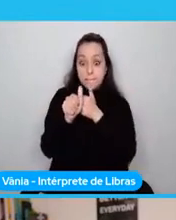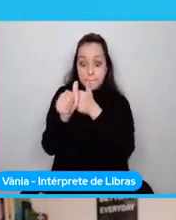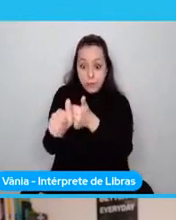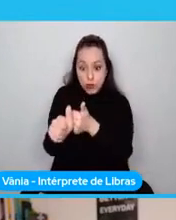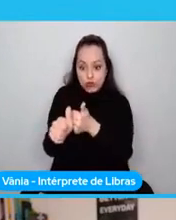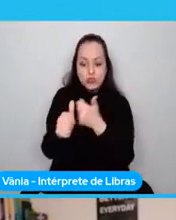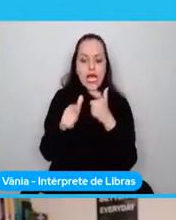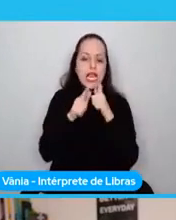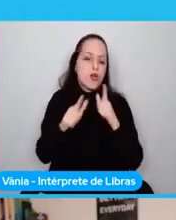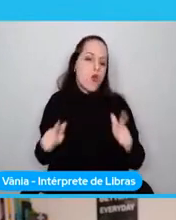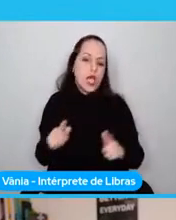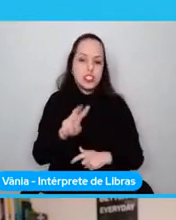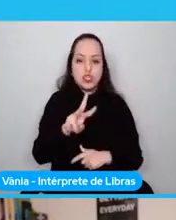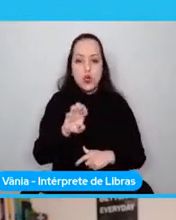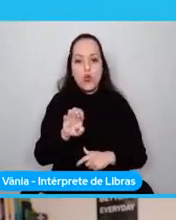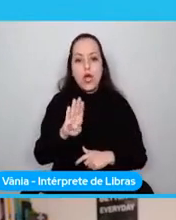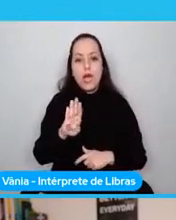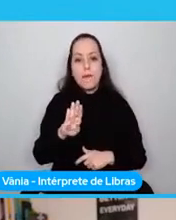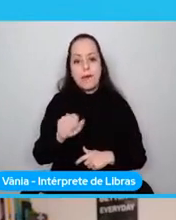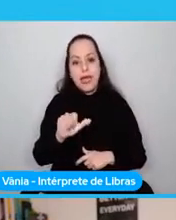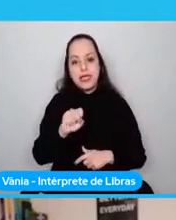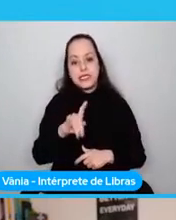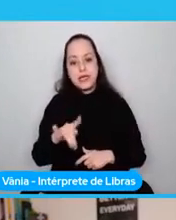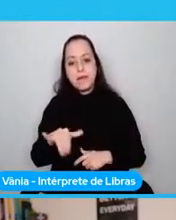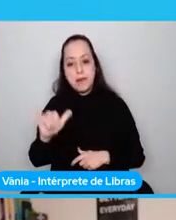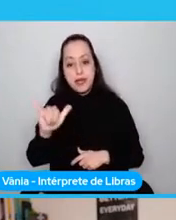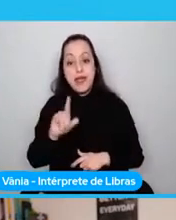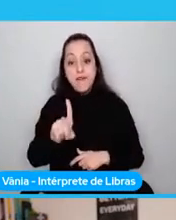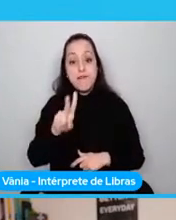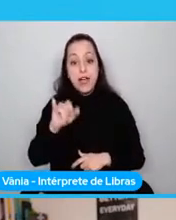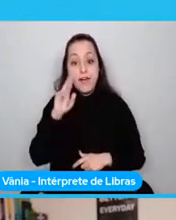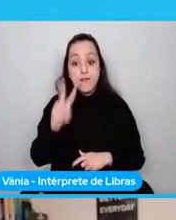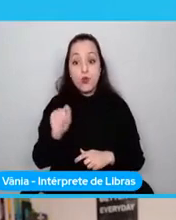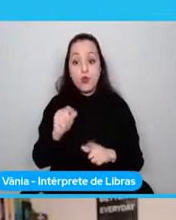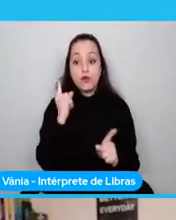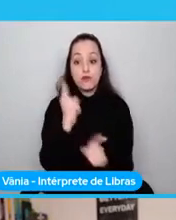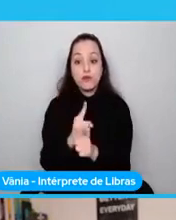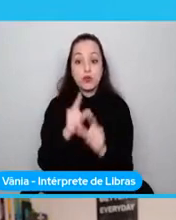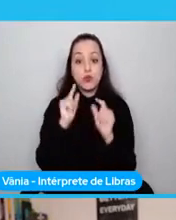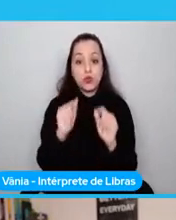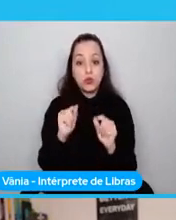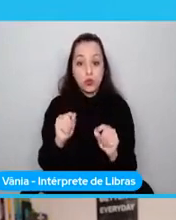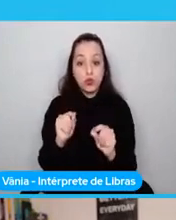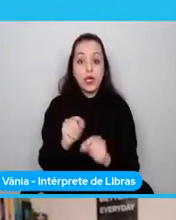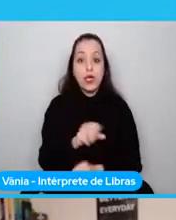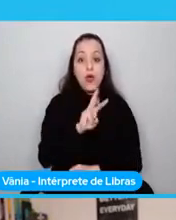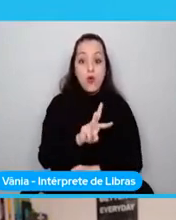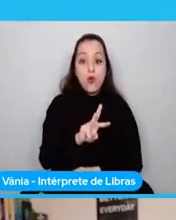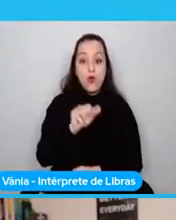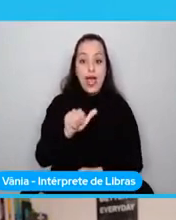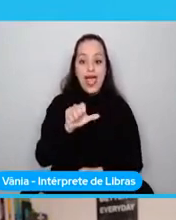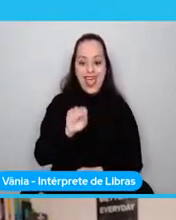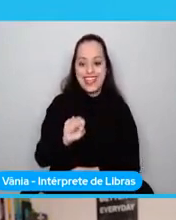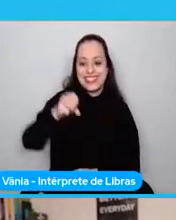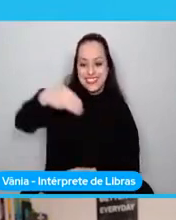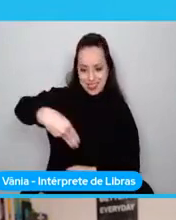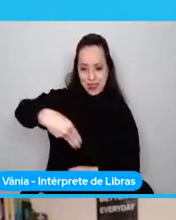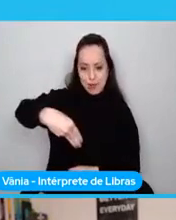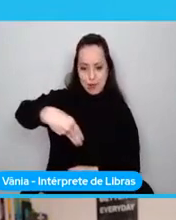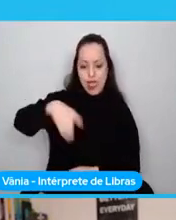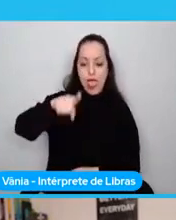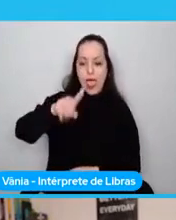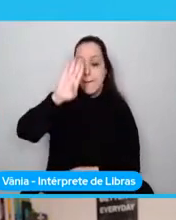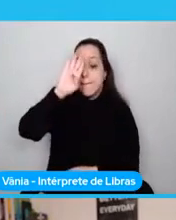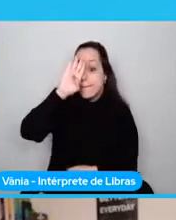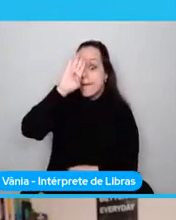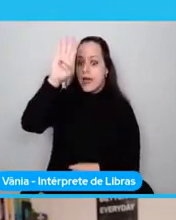cualquier lenguaje, verás que lo que va a salir es WASM. WASM es la representación principal porque es